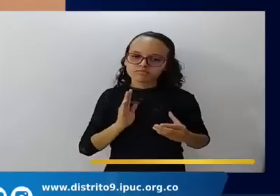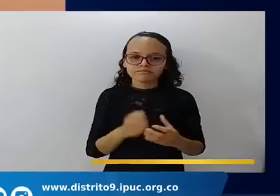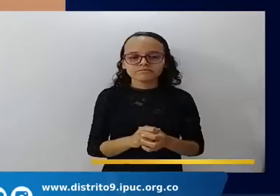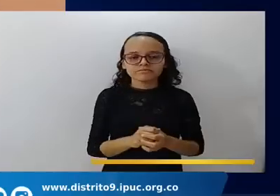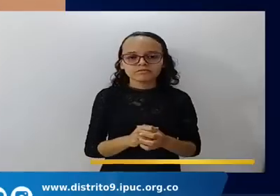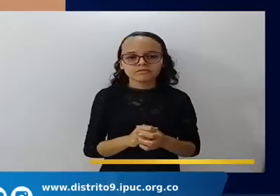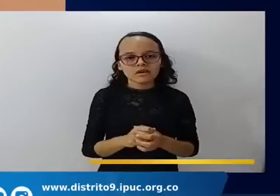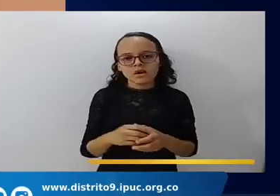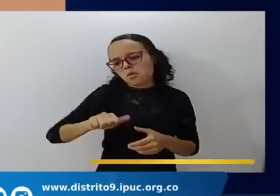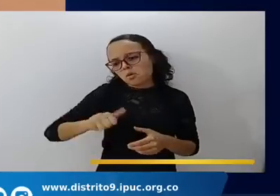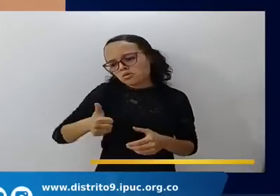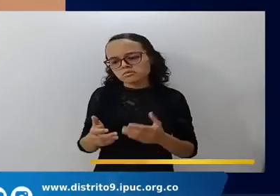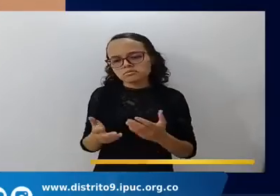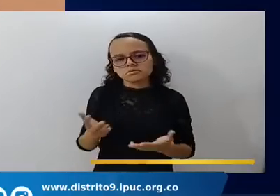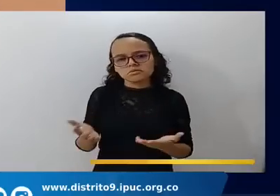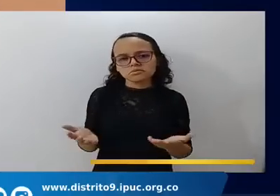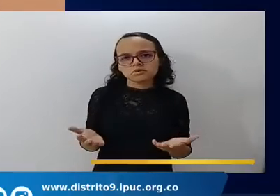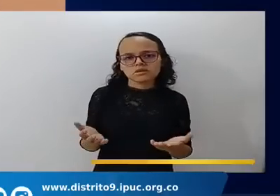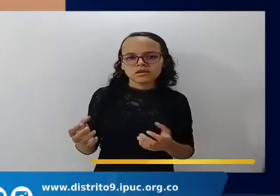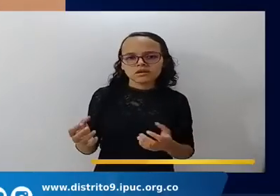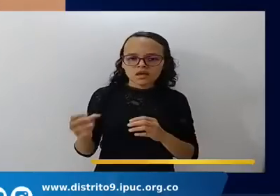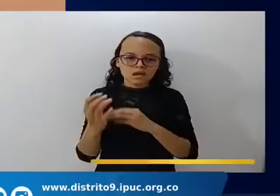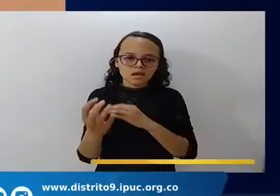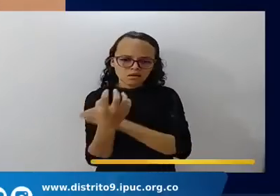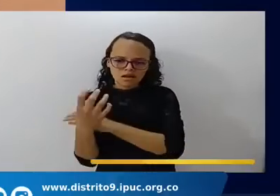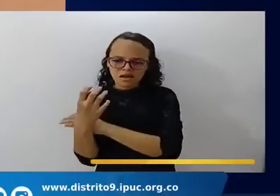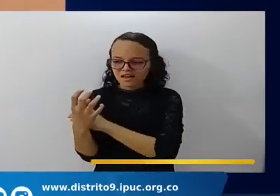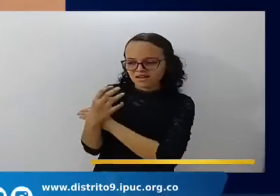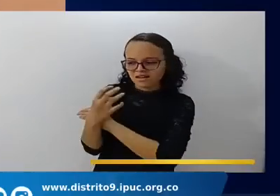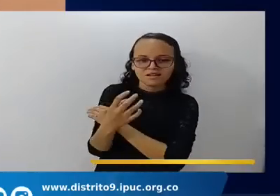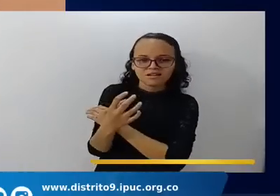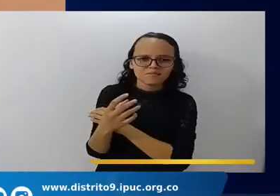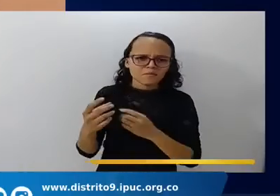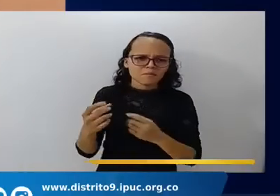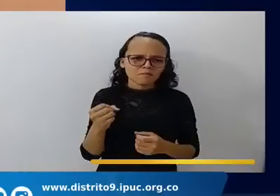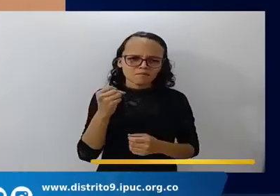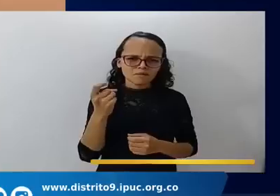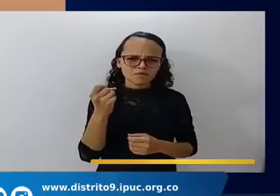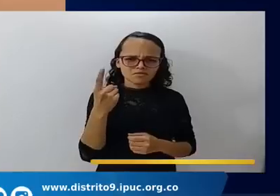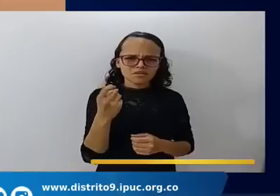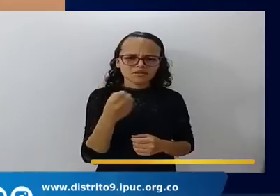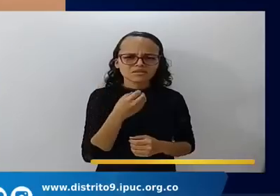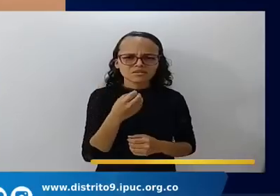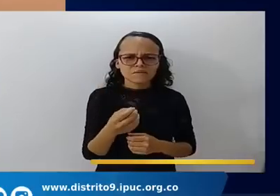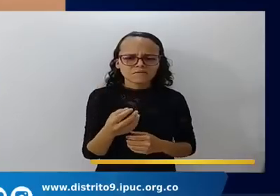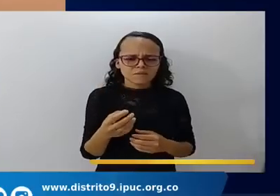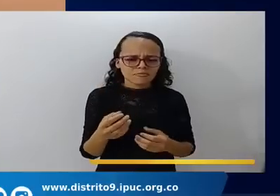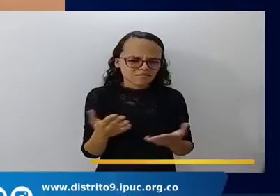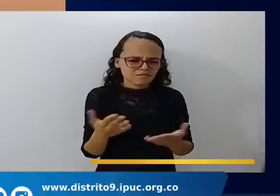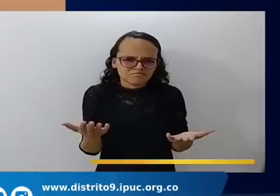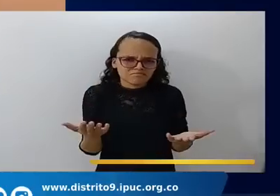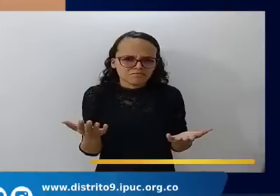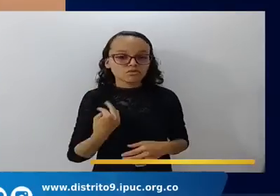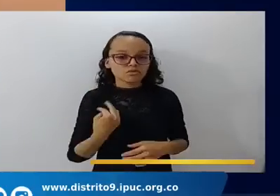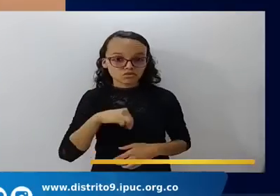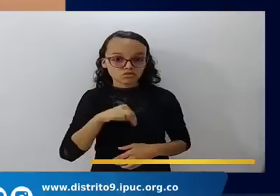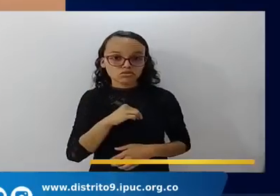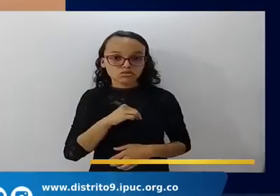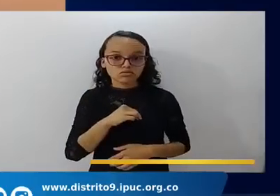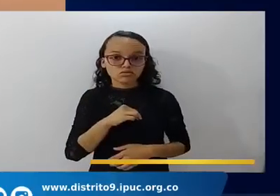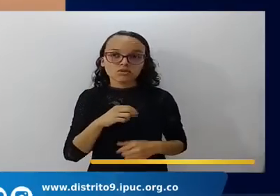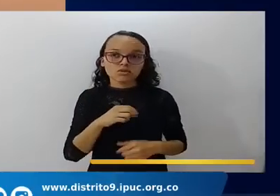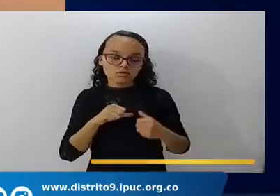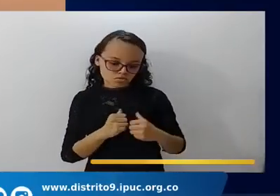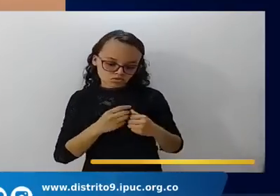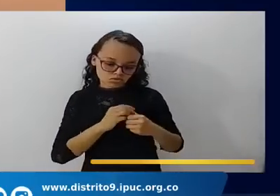Mientras algunos se podrían burlar por las preguntas tan ingenuas y elementales que hagamos, Dios se lo toma